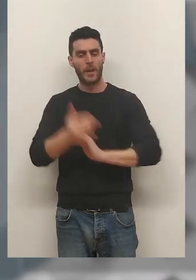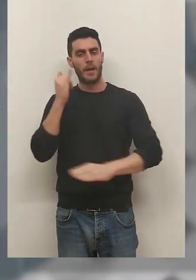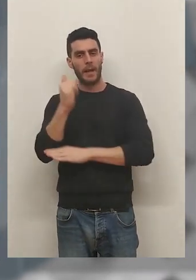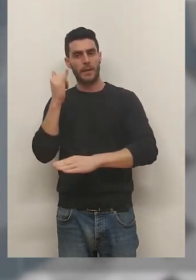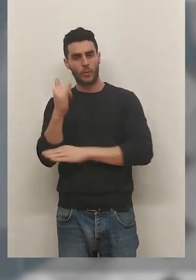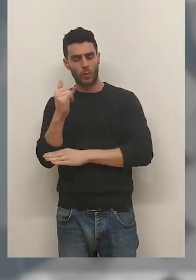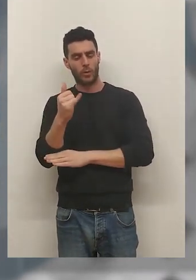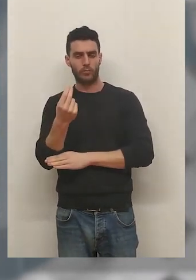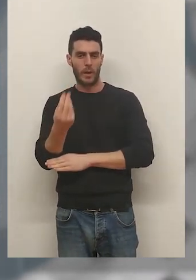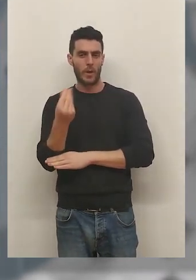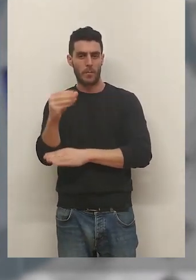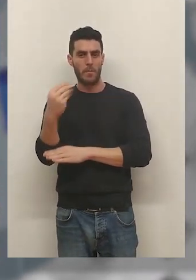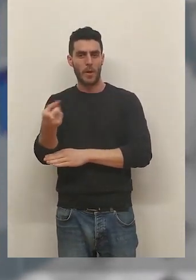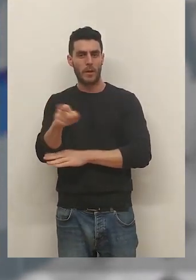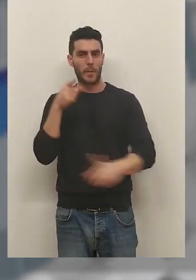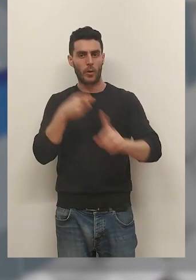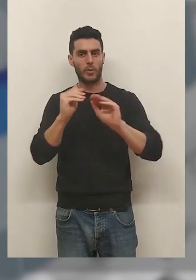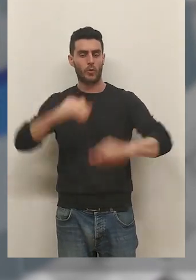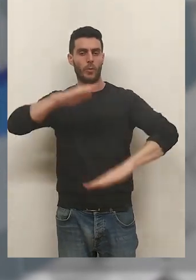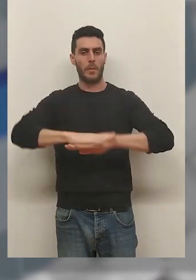Instituto y el cumplimiento de sus objetivos.